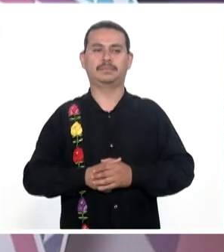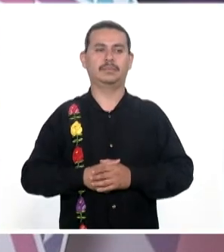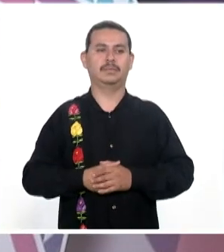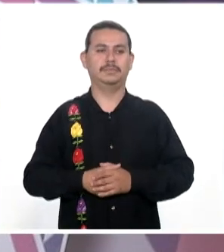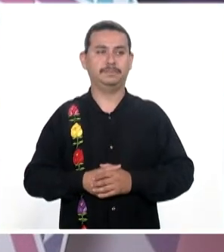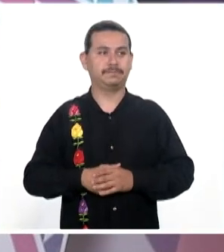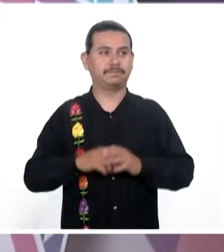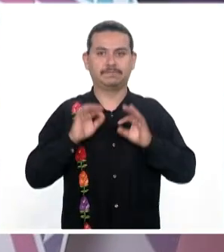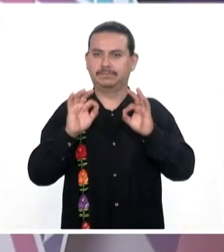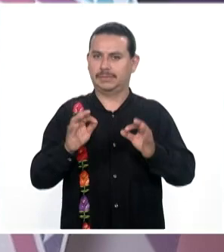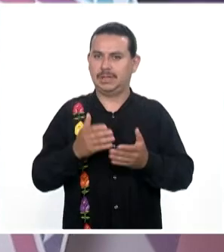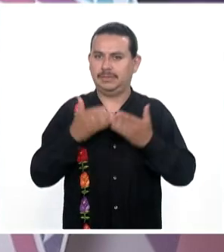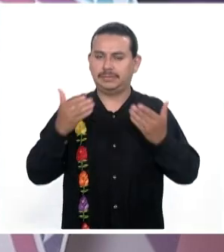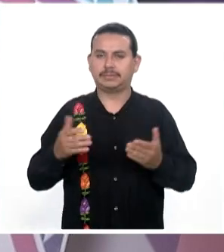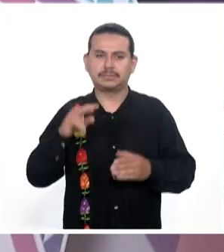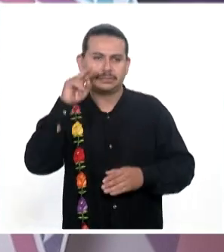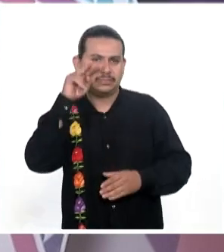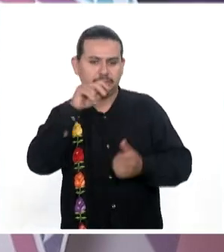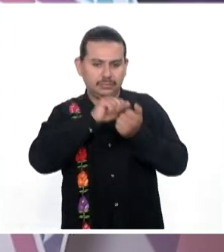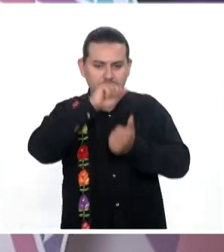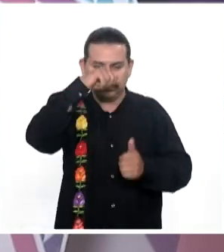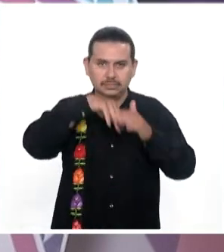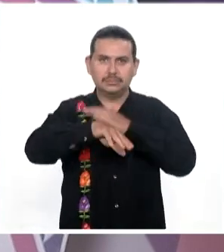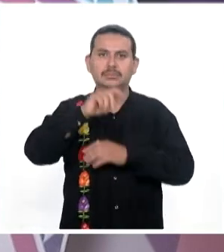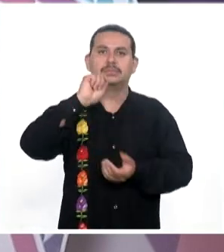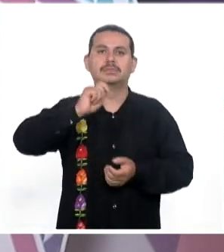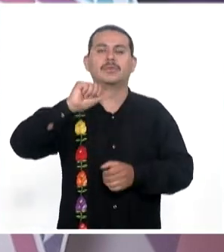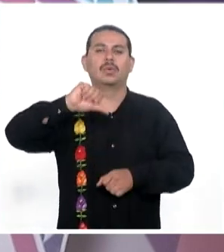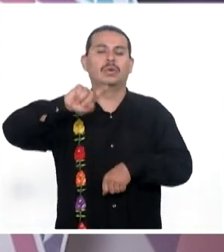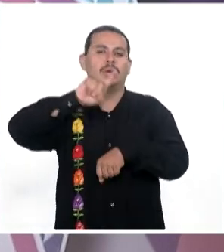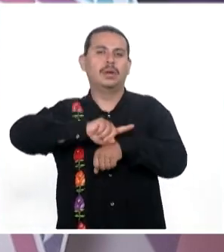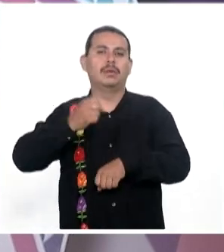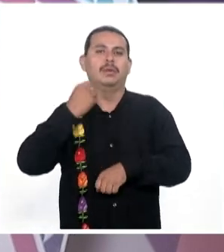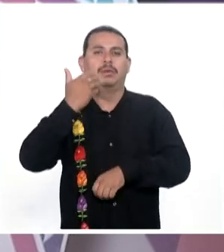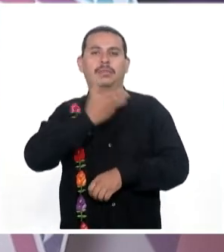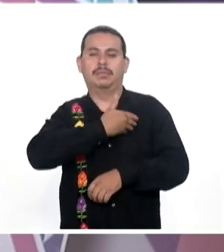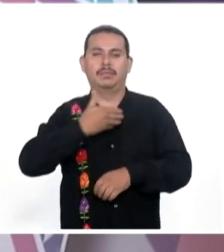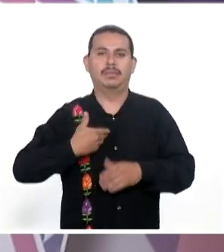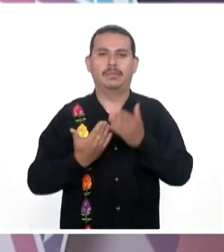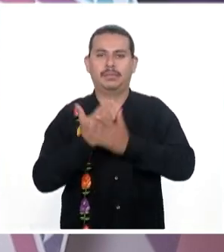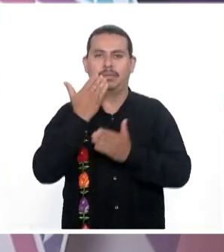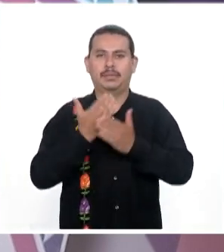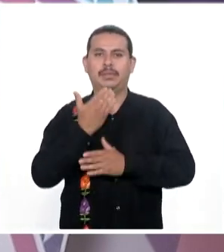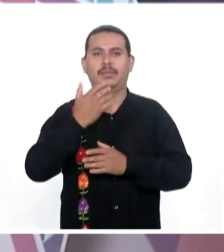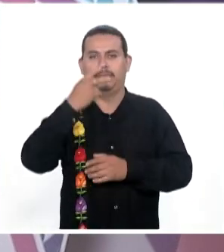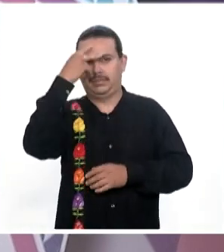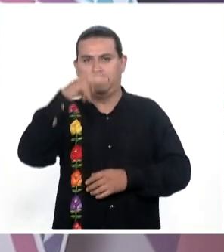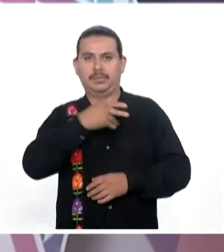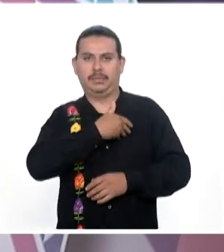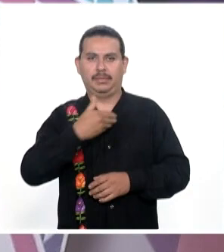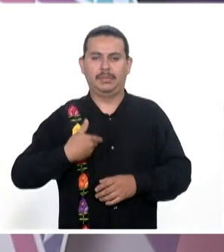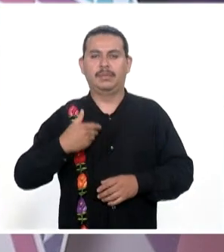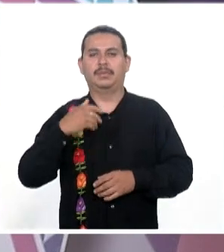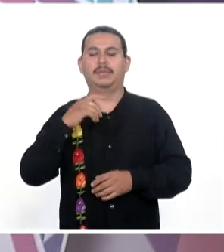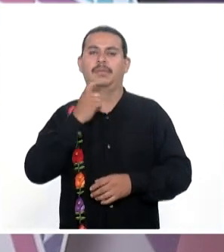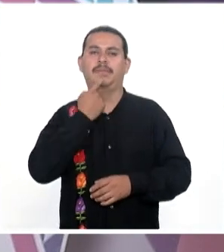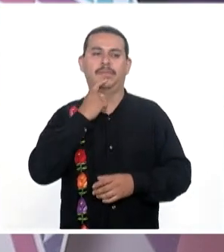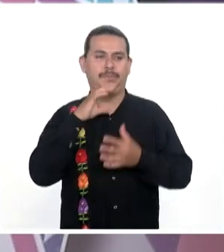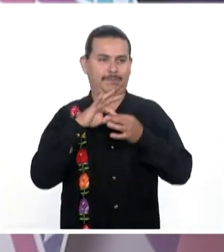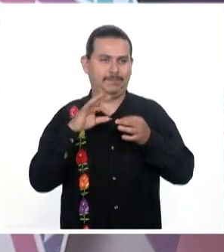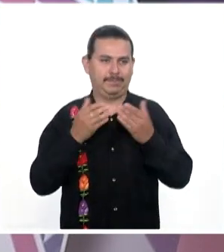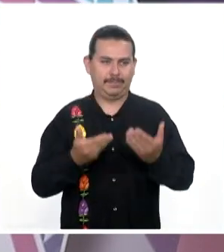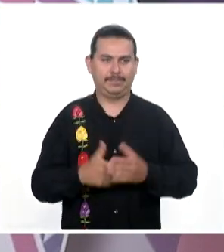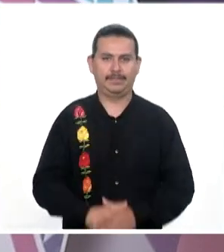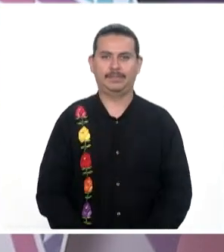Y que le parece Si vamos A conocer El resumen De la conferencia Matutina Del presidente De México Andrés